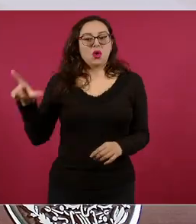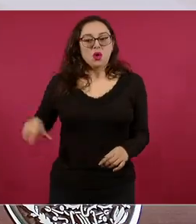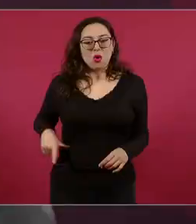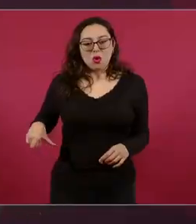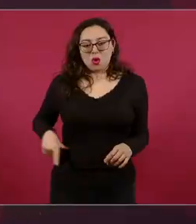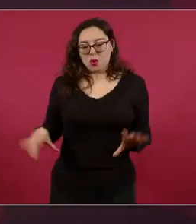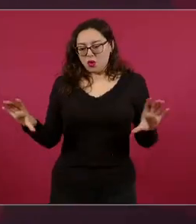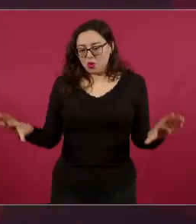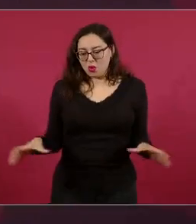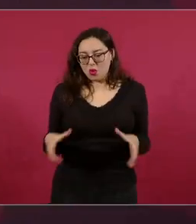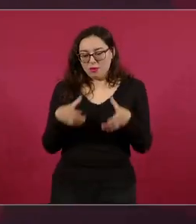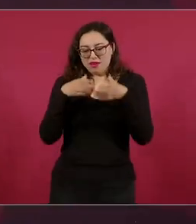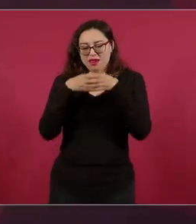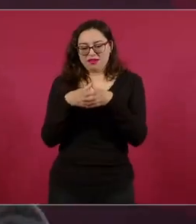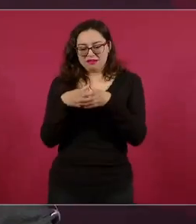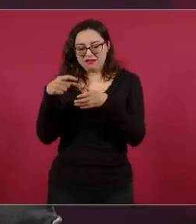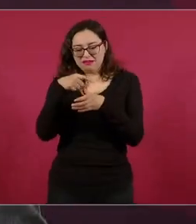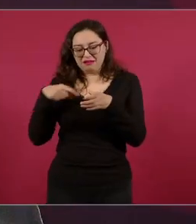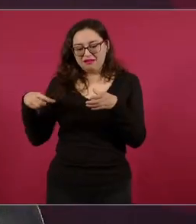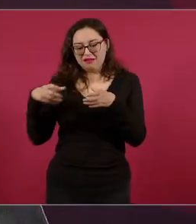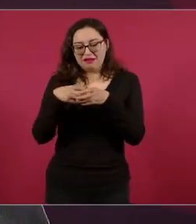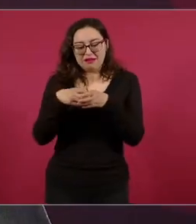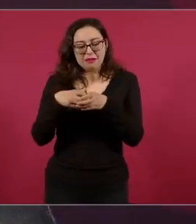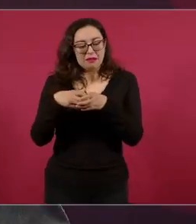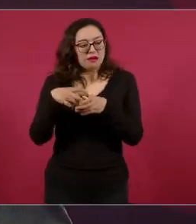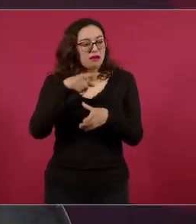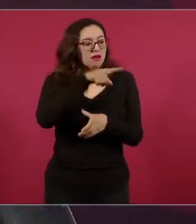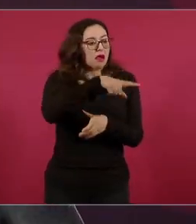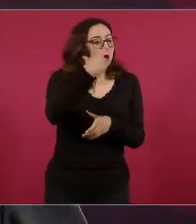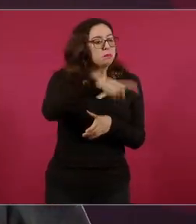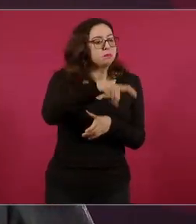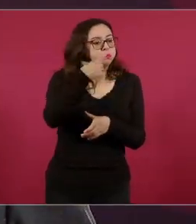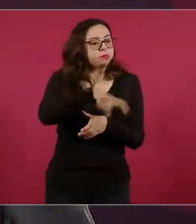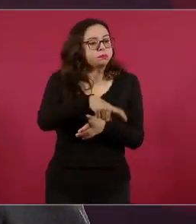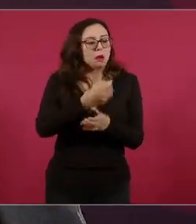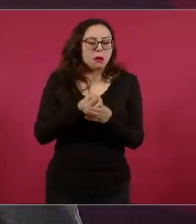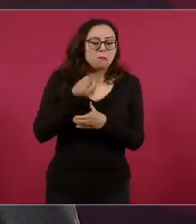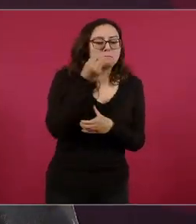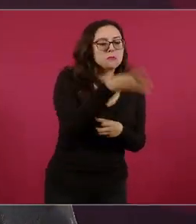de una minoría rapaz y al pueblo nunca